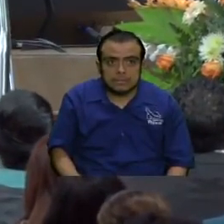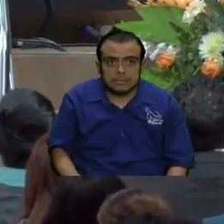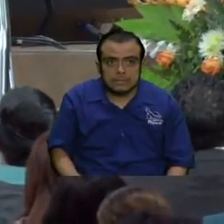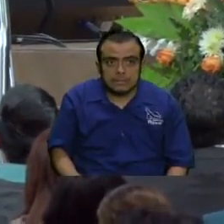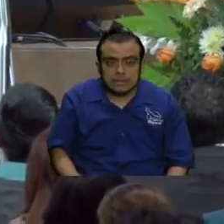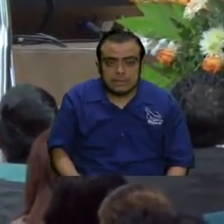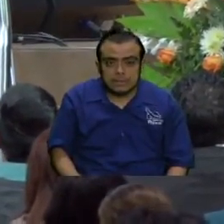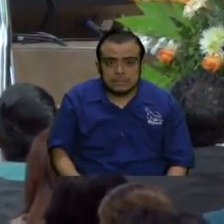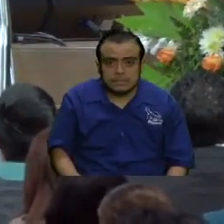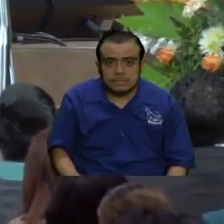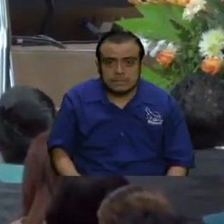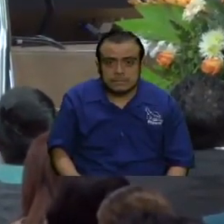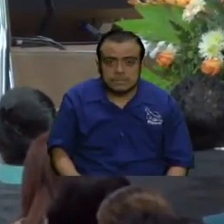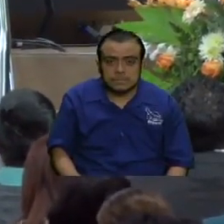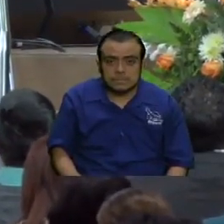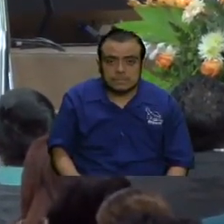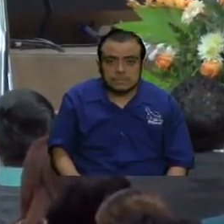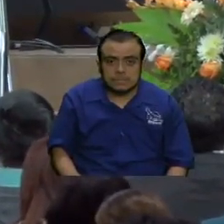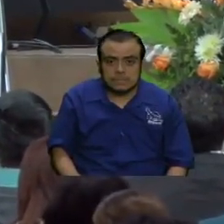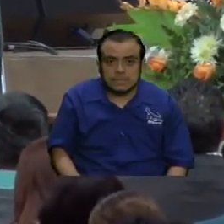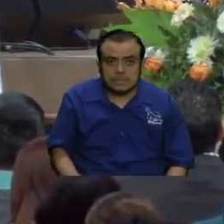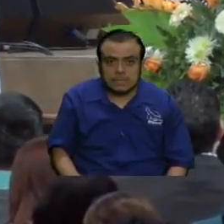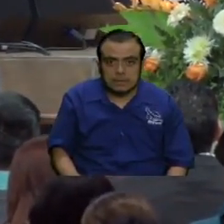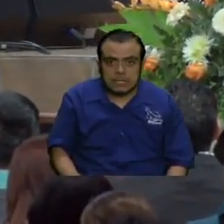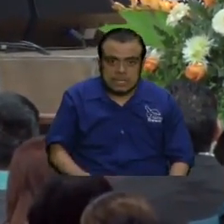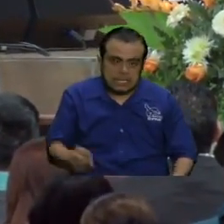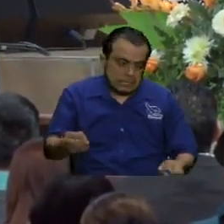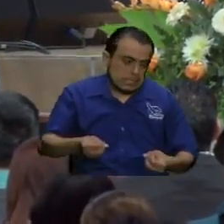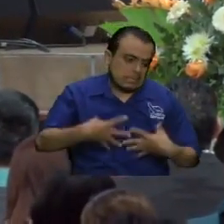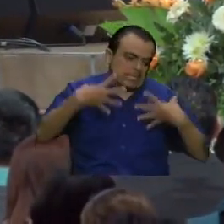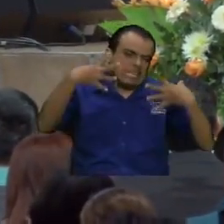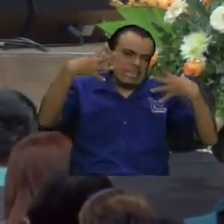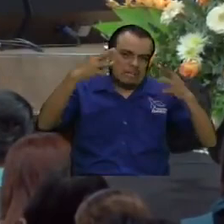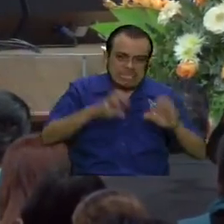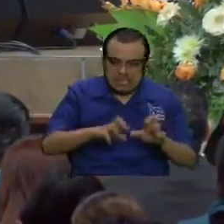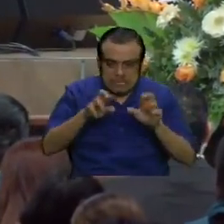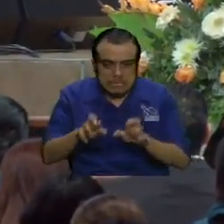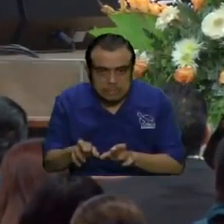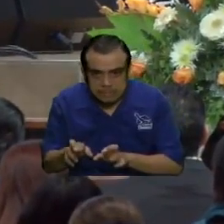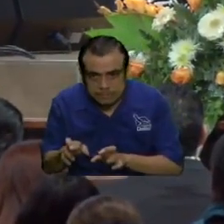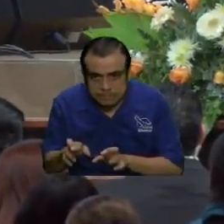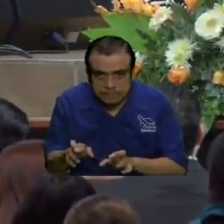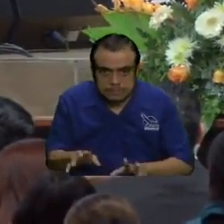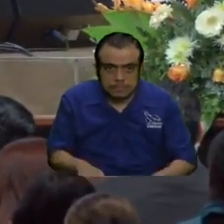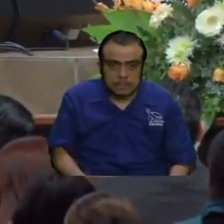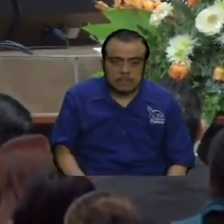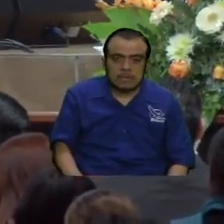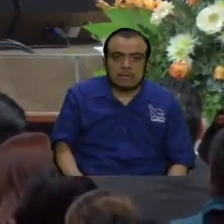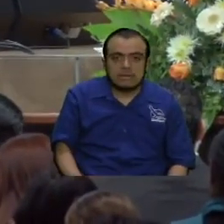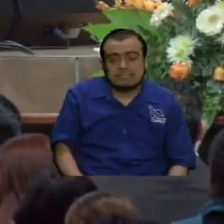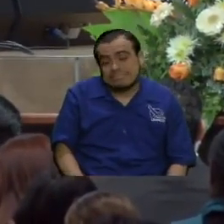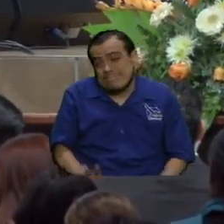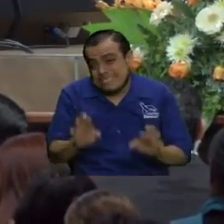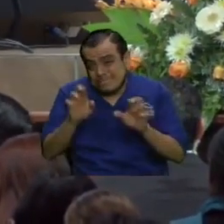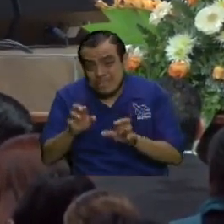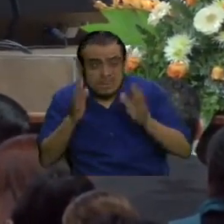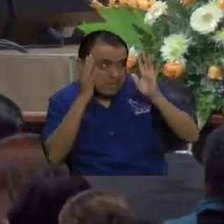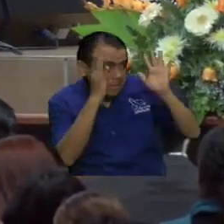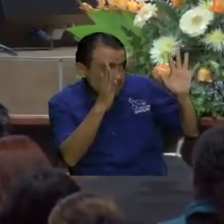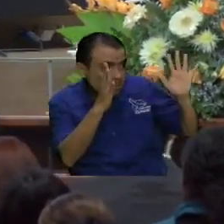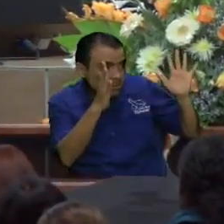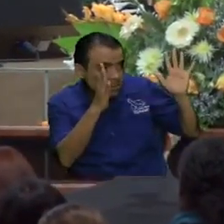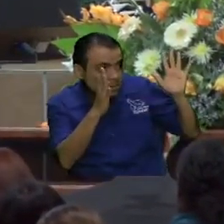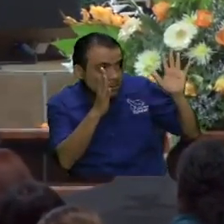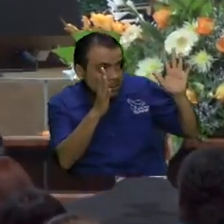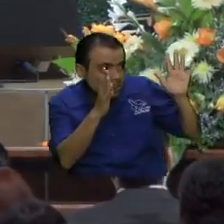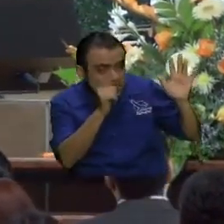con un título que entonces contamina un montón de gente y la gente dice pero si él lo está diciendo entonces la cosa está bien pero mejor